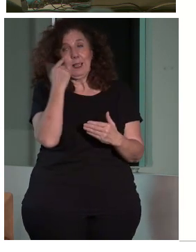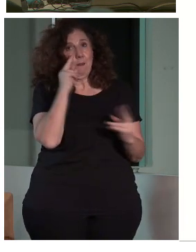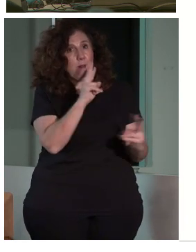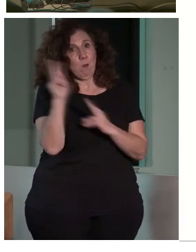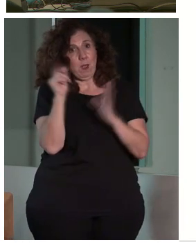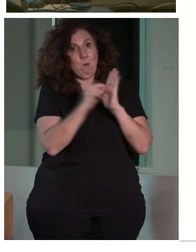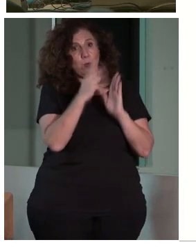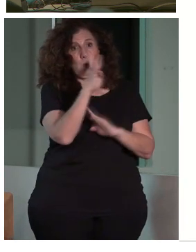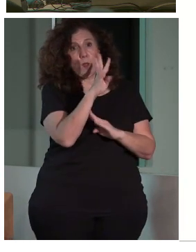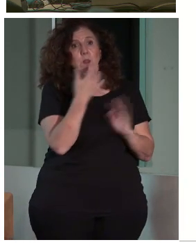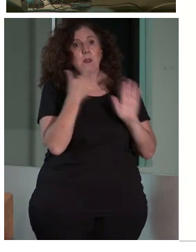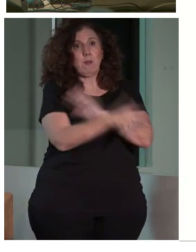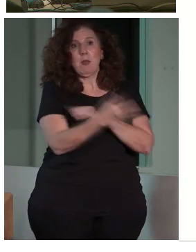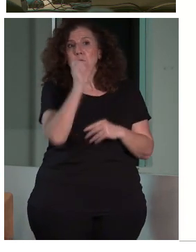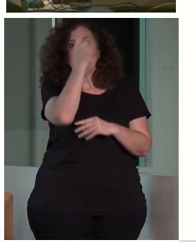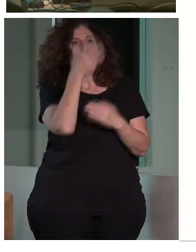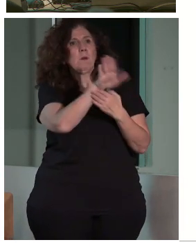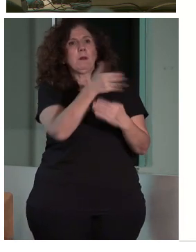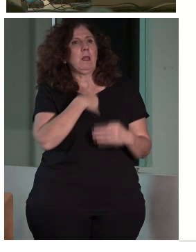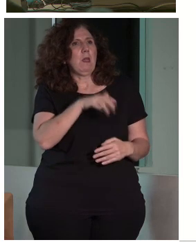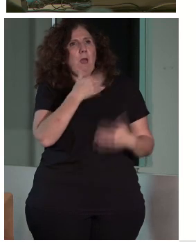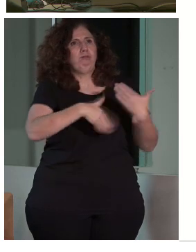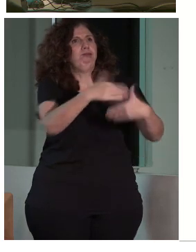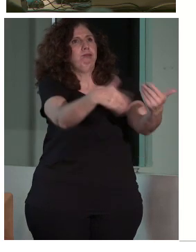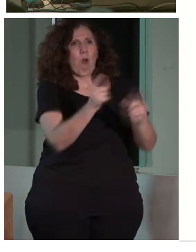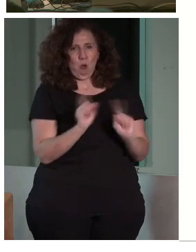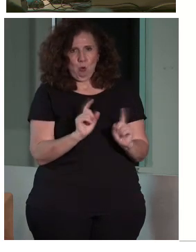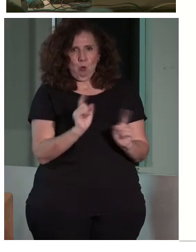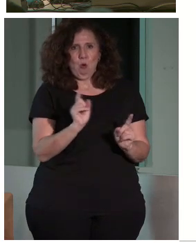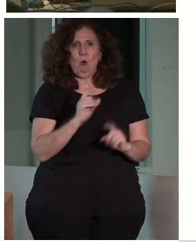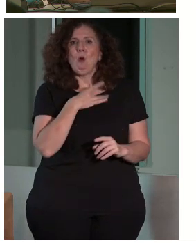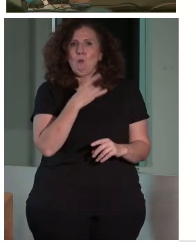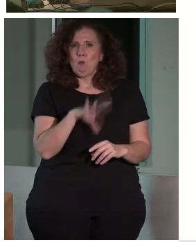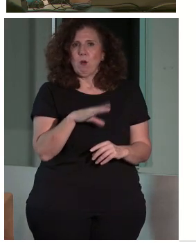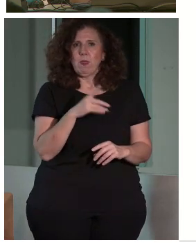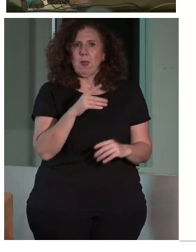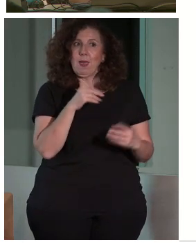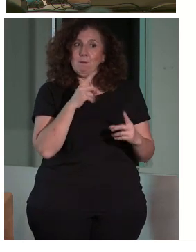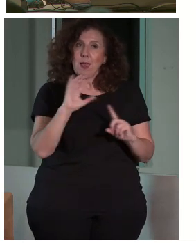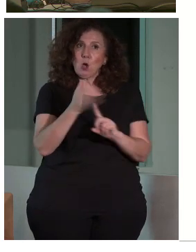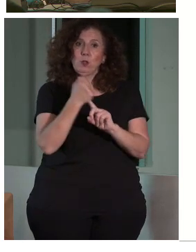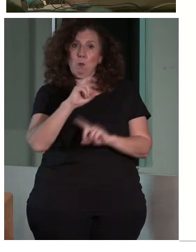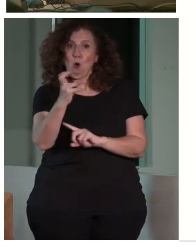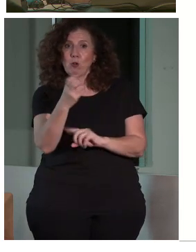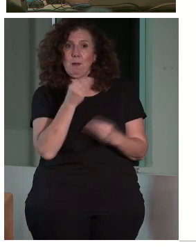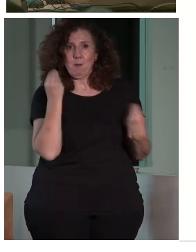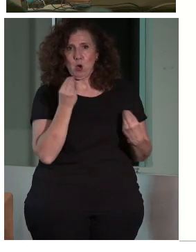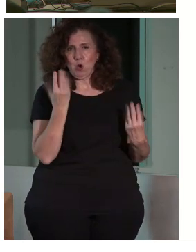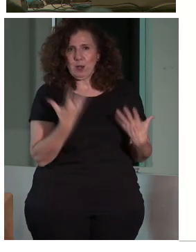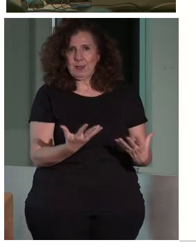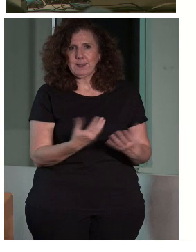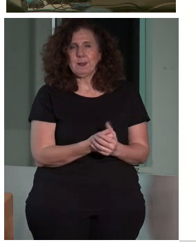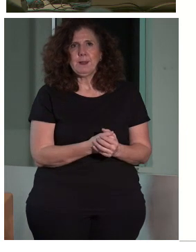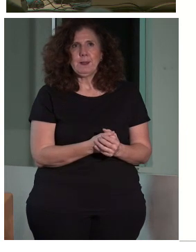demos por sentado que la primera propuesta tiene que ir para adelante, sino probablemente encontremos una mejor. Bueno, aunque